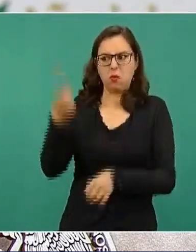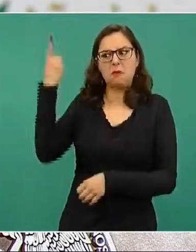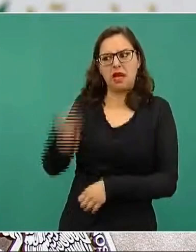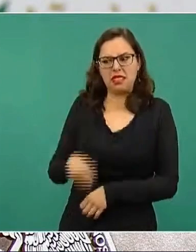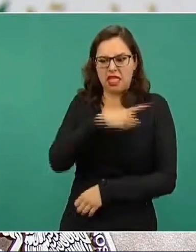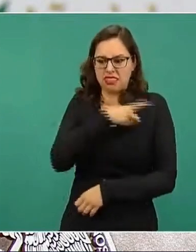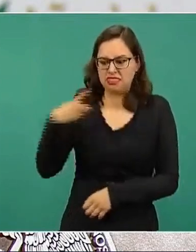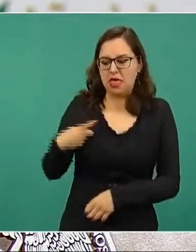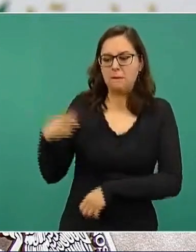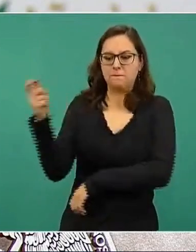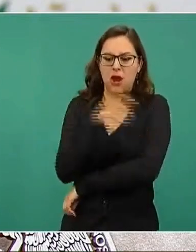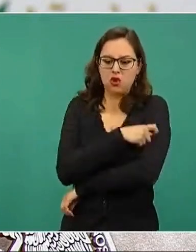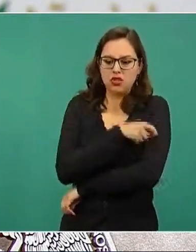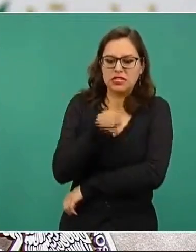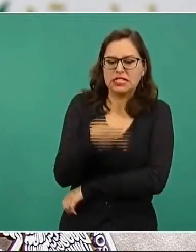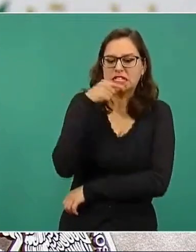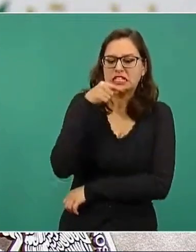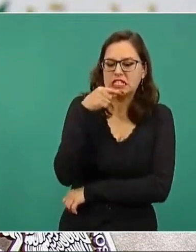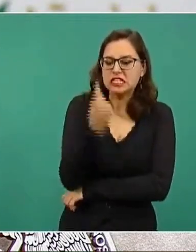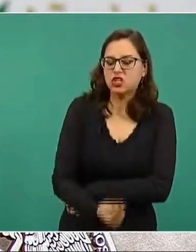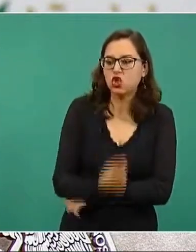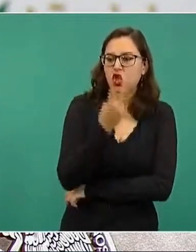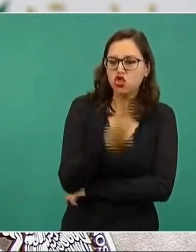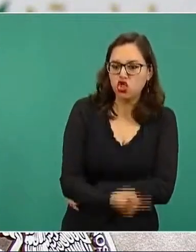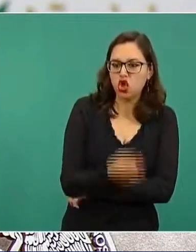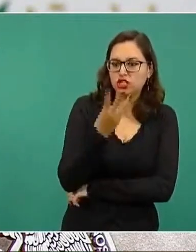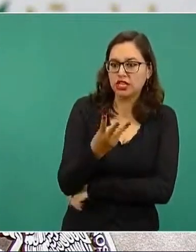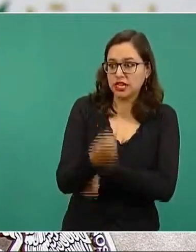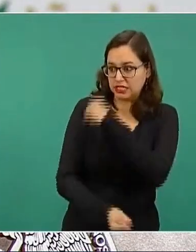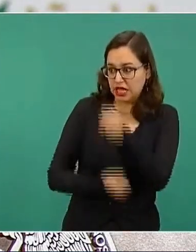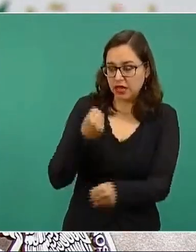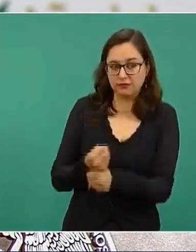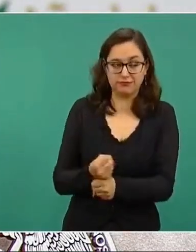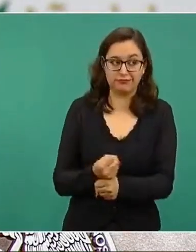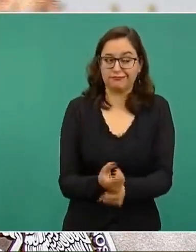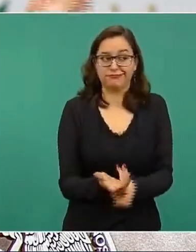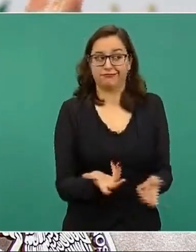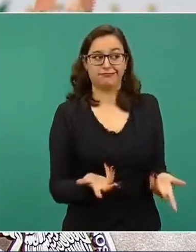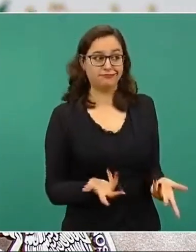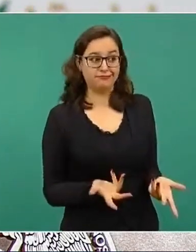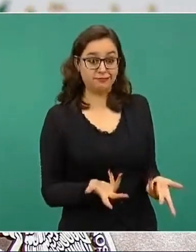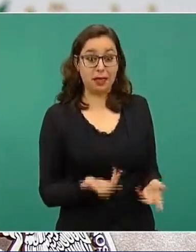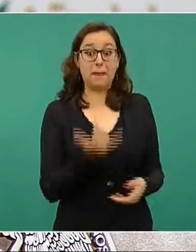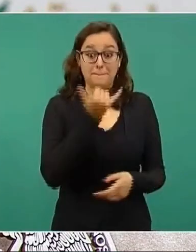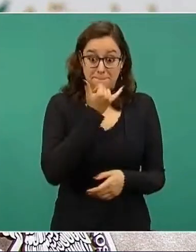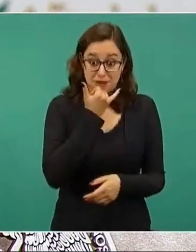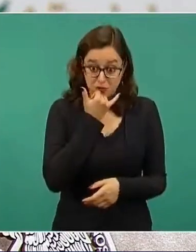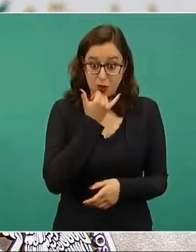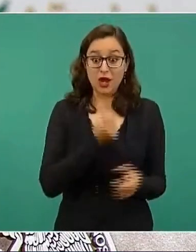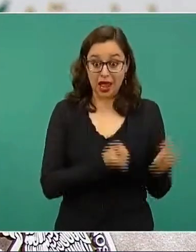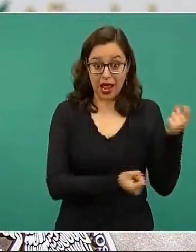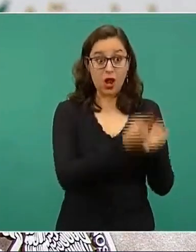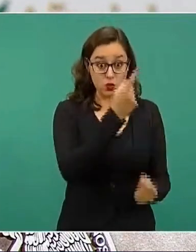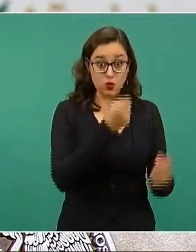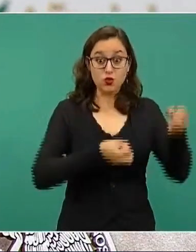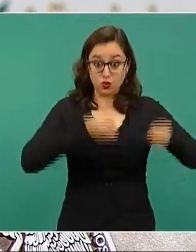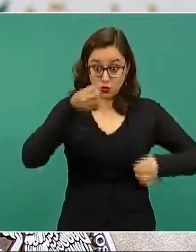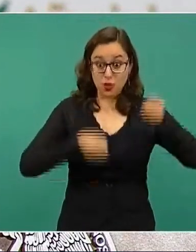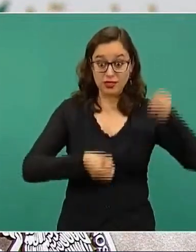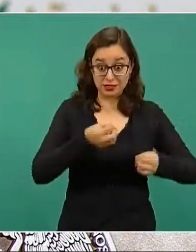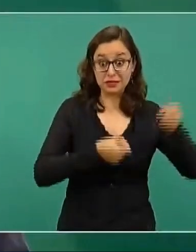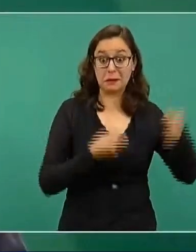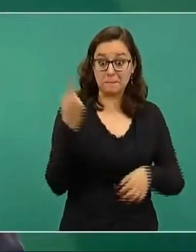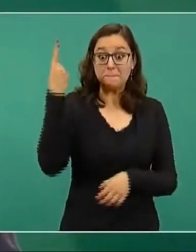dice vacune a un niño de dos años o tres años, como nos ha ocurrido, dicho sea de paso, con todo el respeto para jueces y juezas,